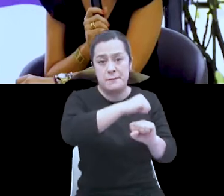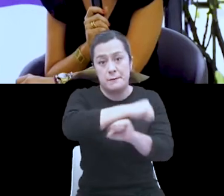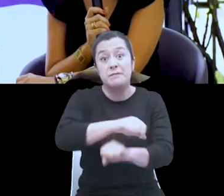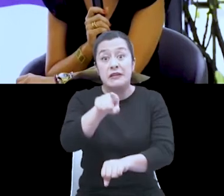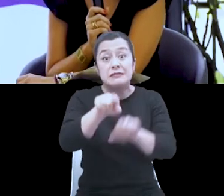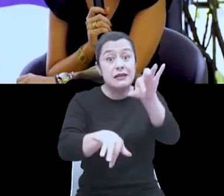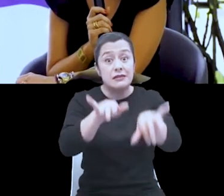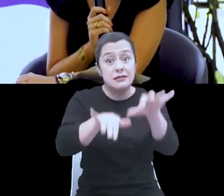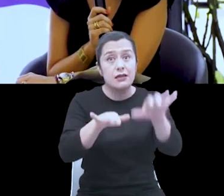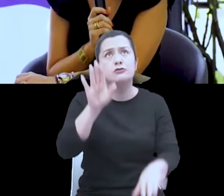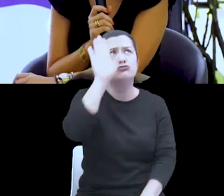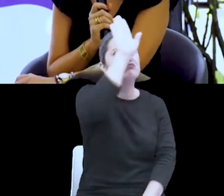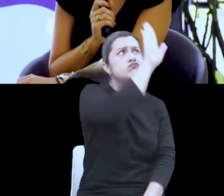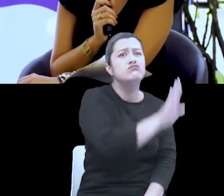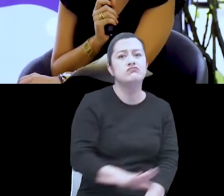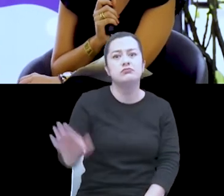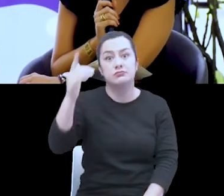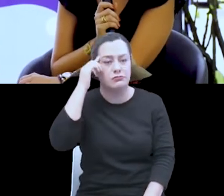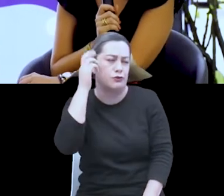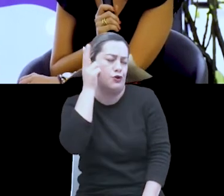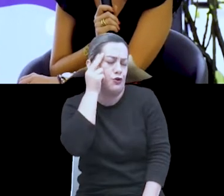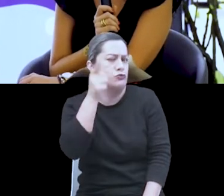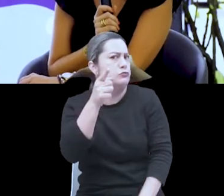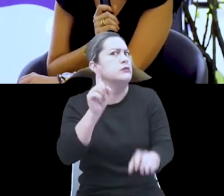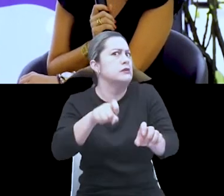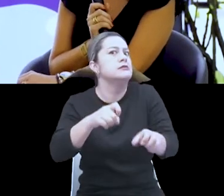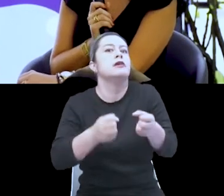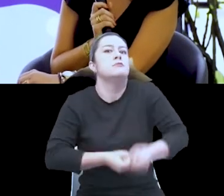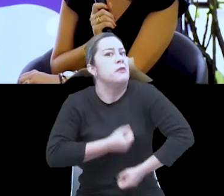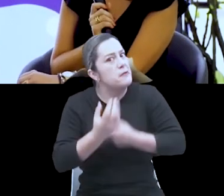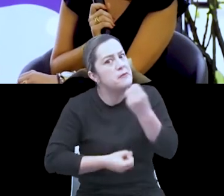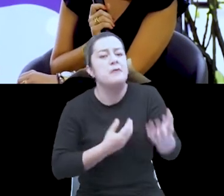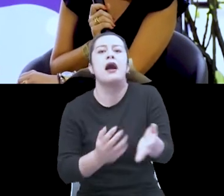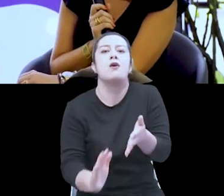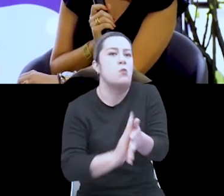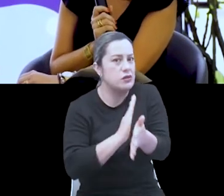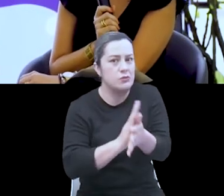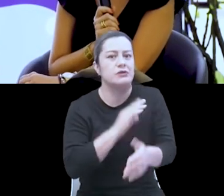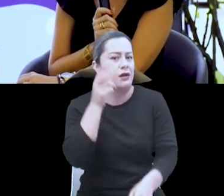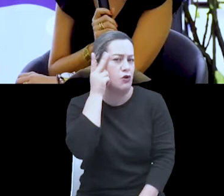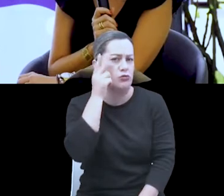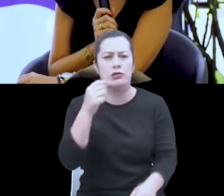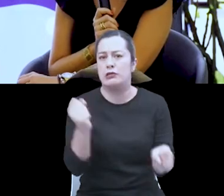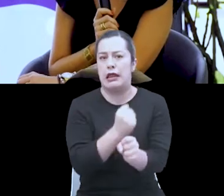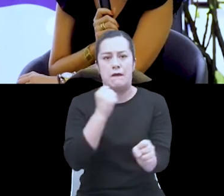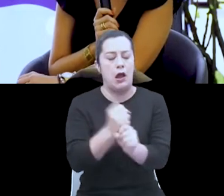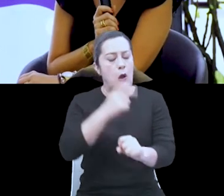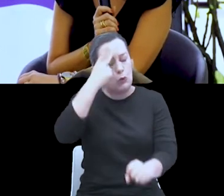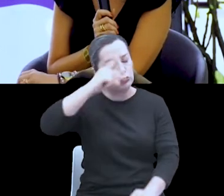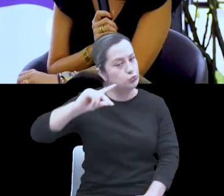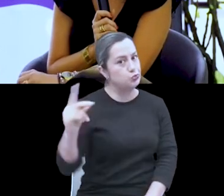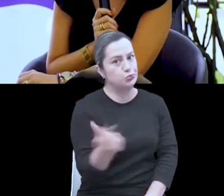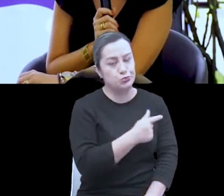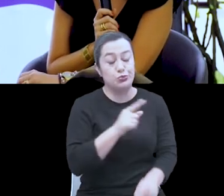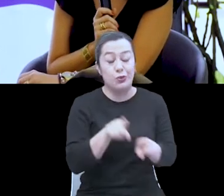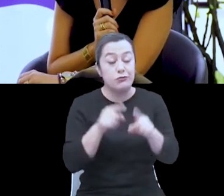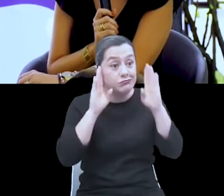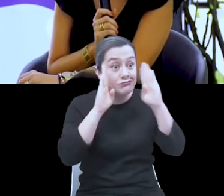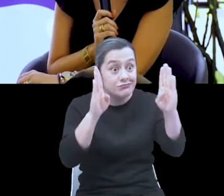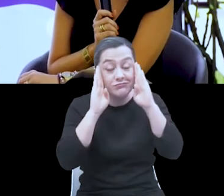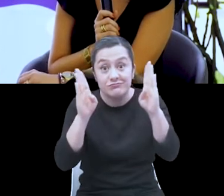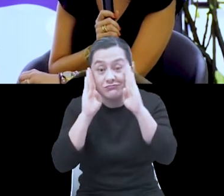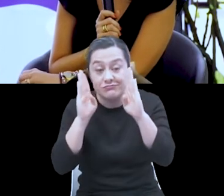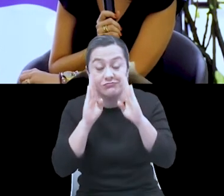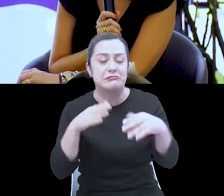que todos ustedes quisieran estar contando, porque han hecho un trabajo, Diana, enorme, y estaríamos igual de emocionados que con esta escucha que